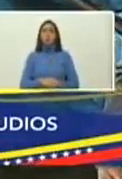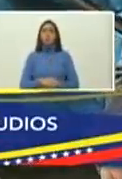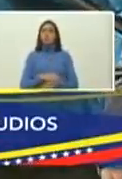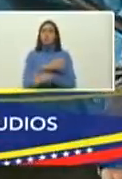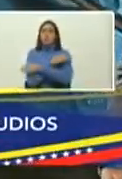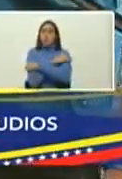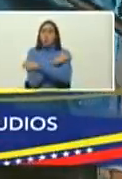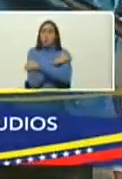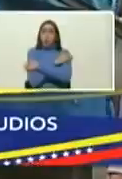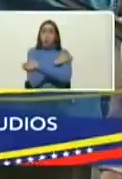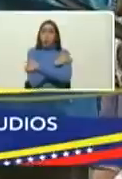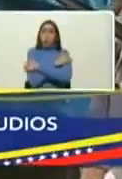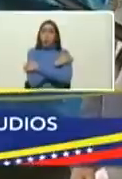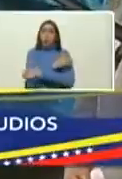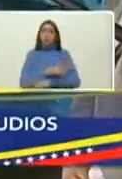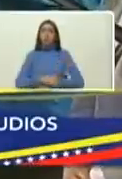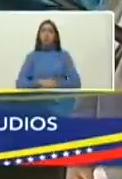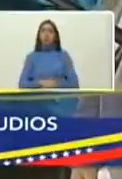felicito